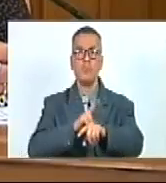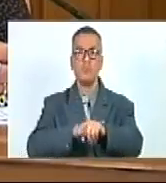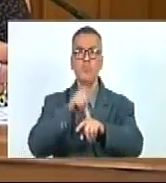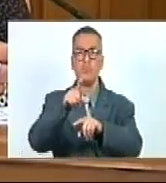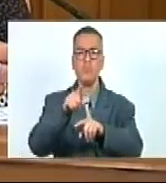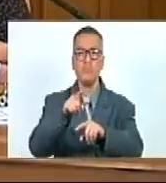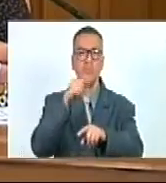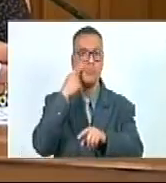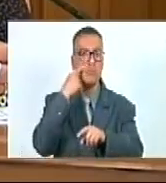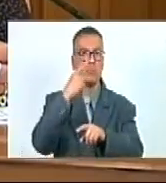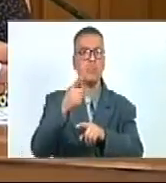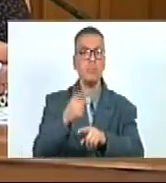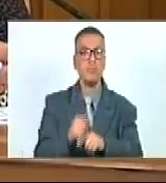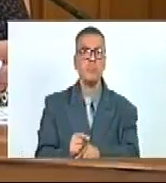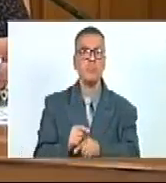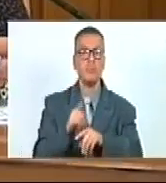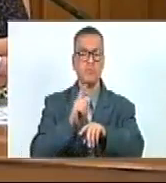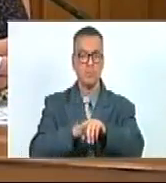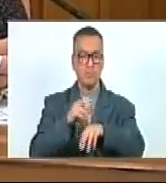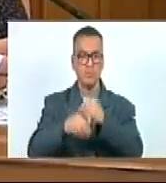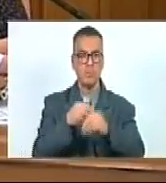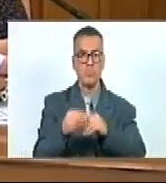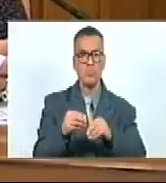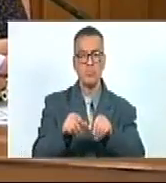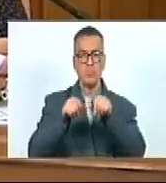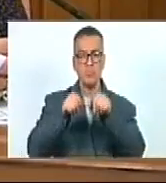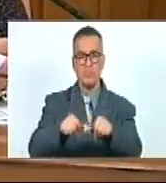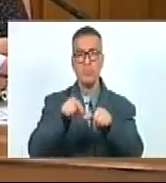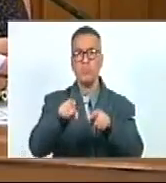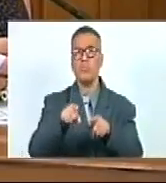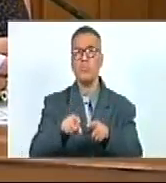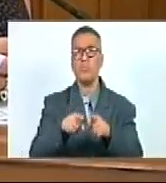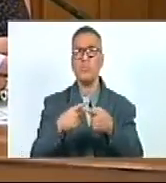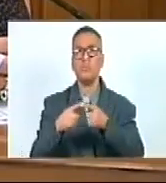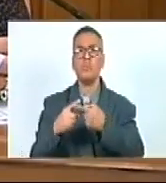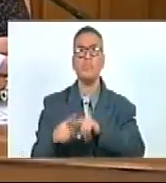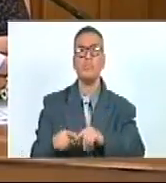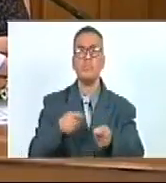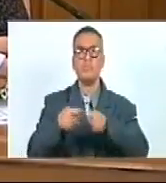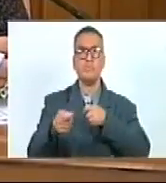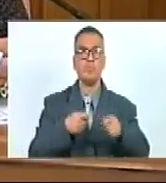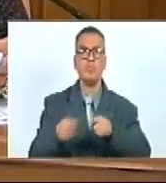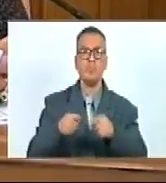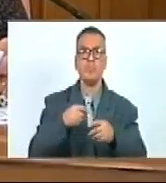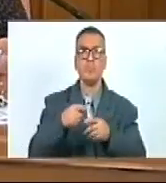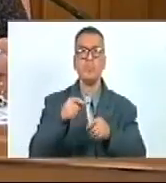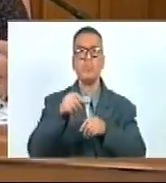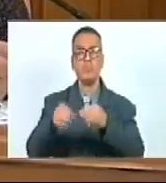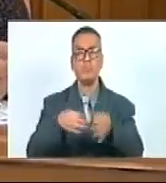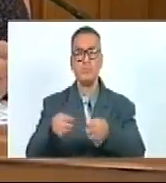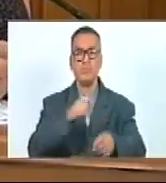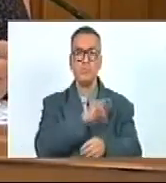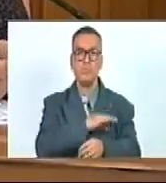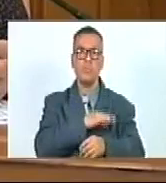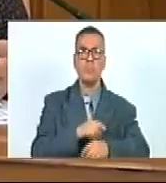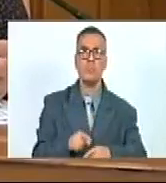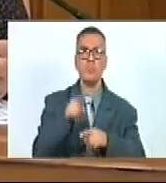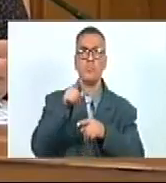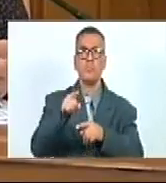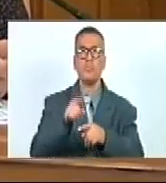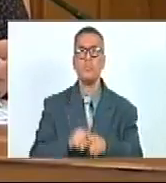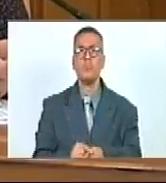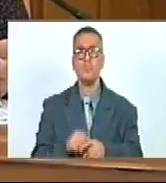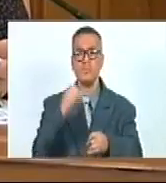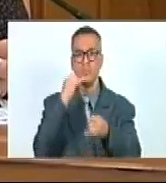específica y circunstancial, o permanentemente sobre cualquier actividad del ámbito del control social. Estas